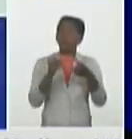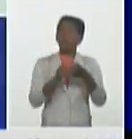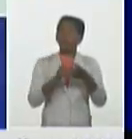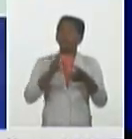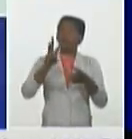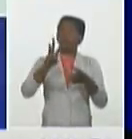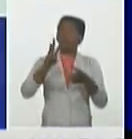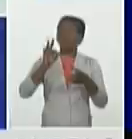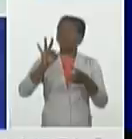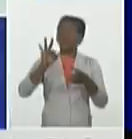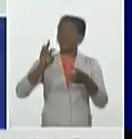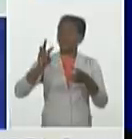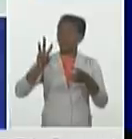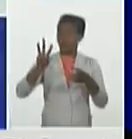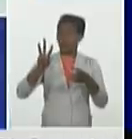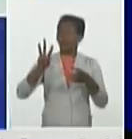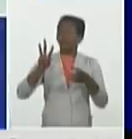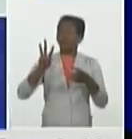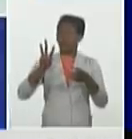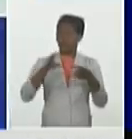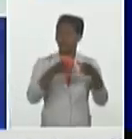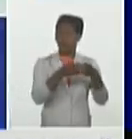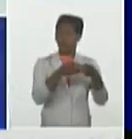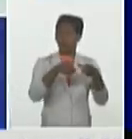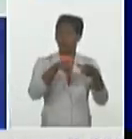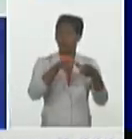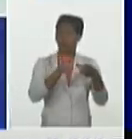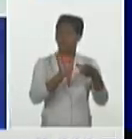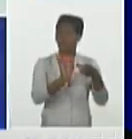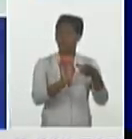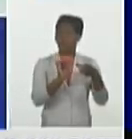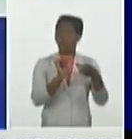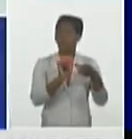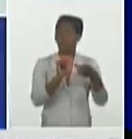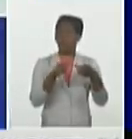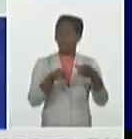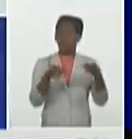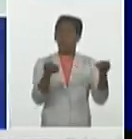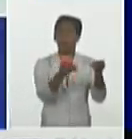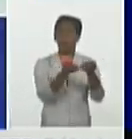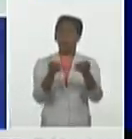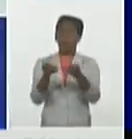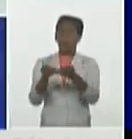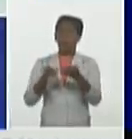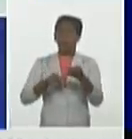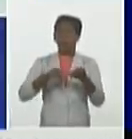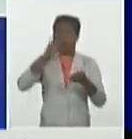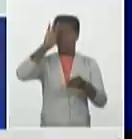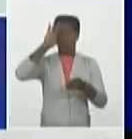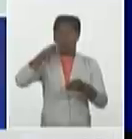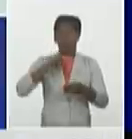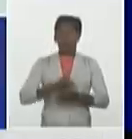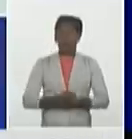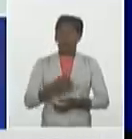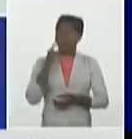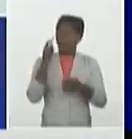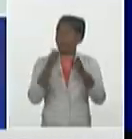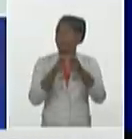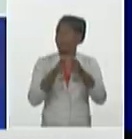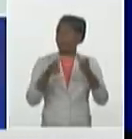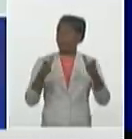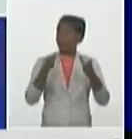,249 diagnosticados en total. Completo predominio de la transmisión